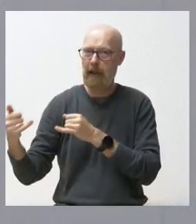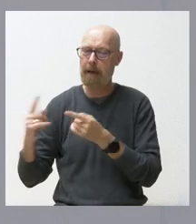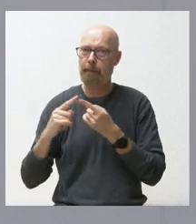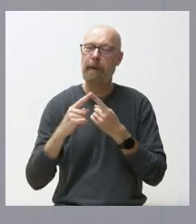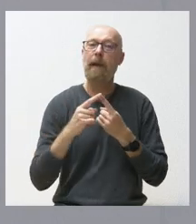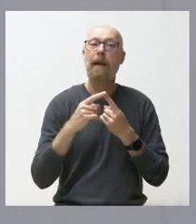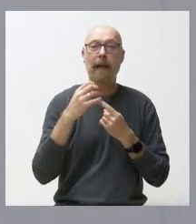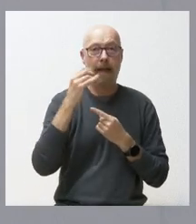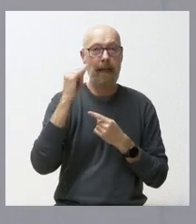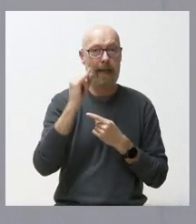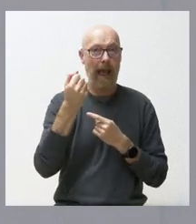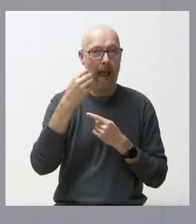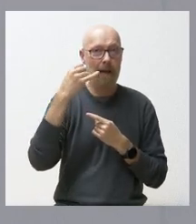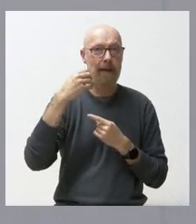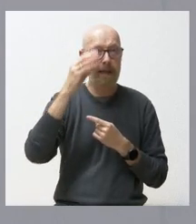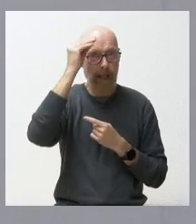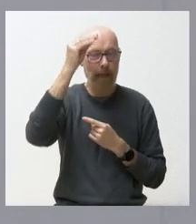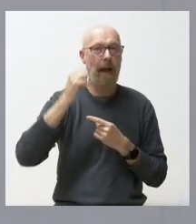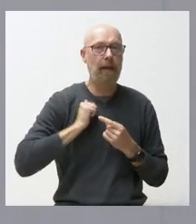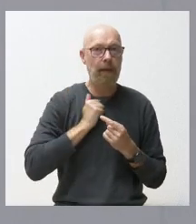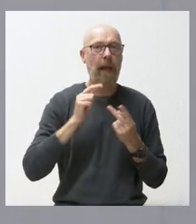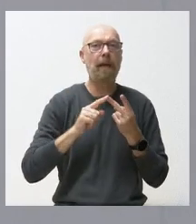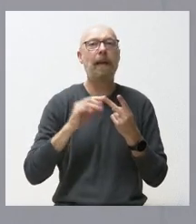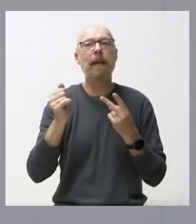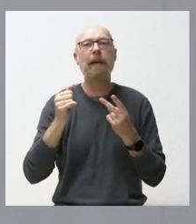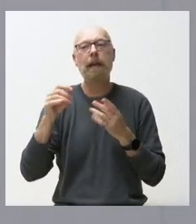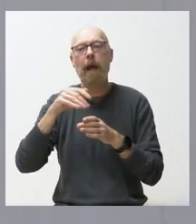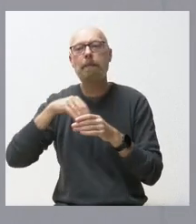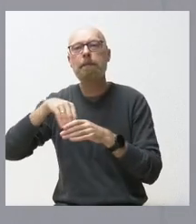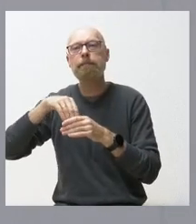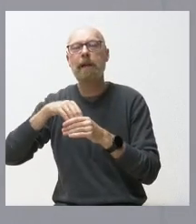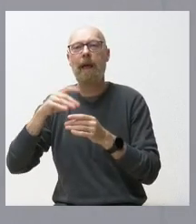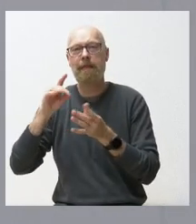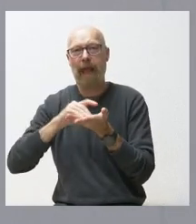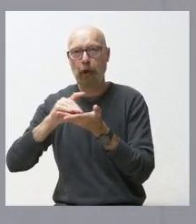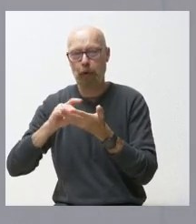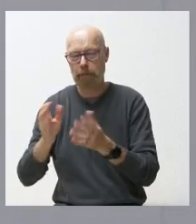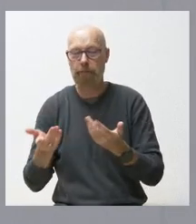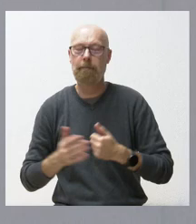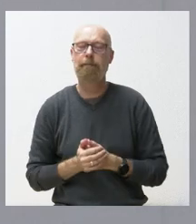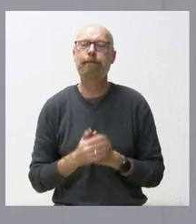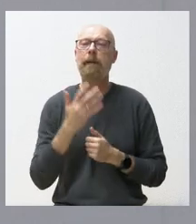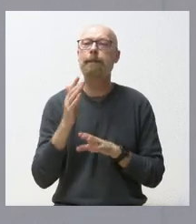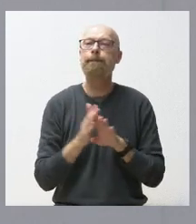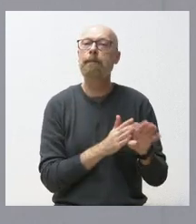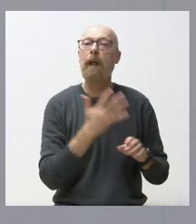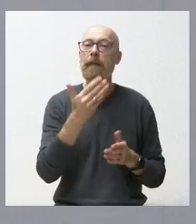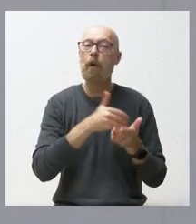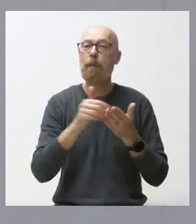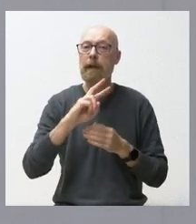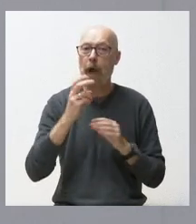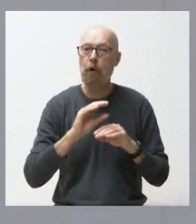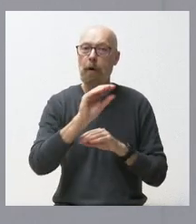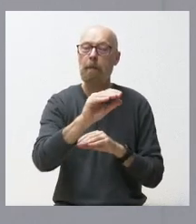artificial confiable y los espacios de datos. 5 millones de euros para facilitar préstamos avalados a capital circulante y